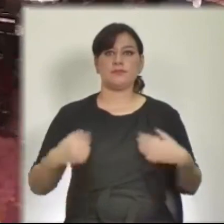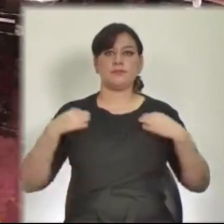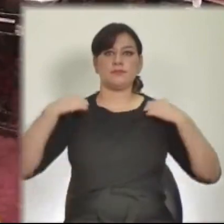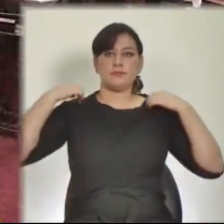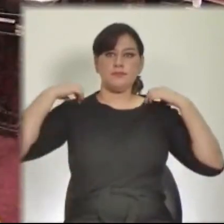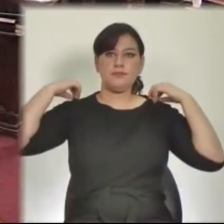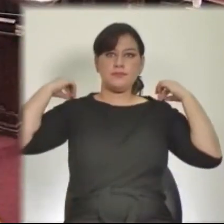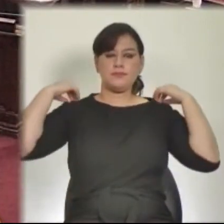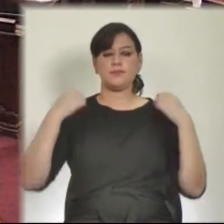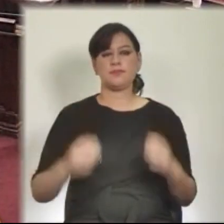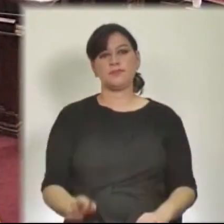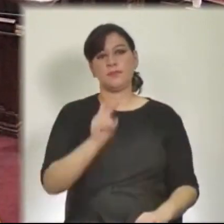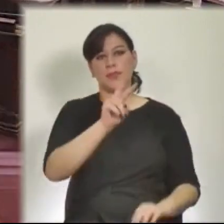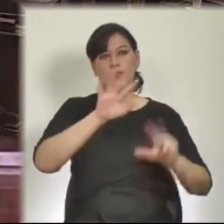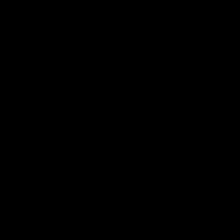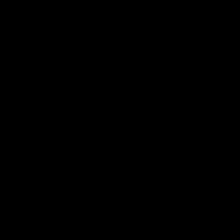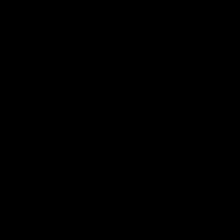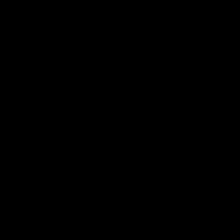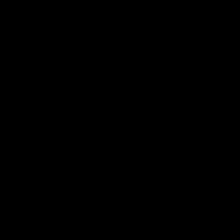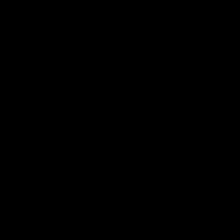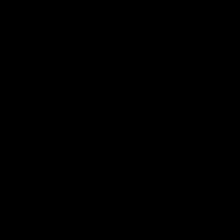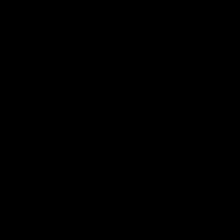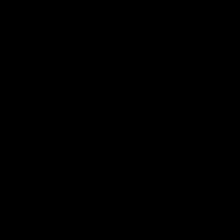28 en 28, afirmativo.